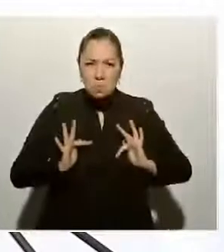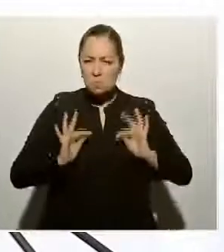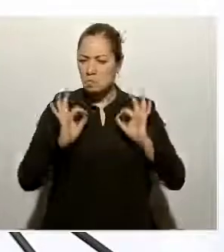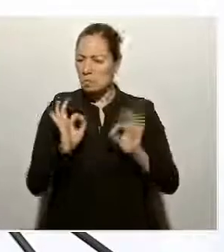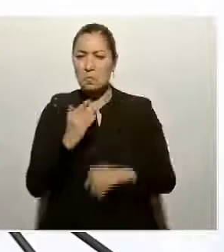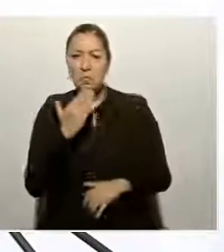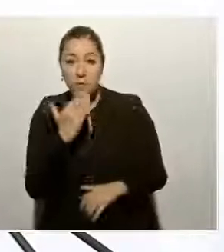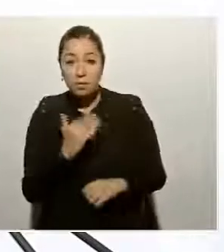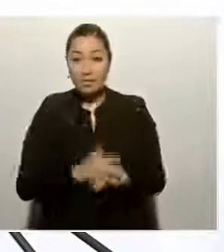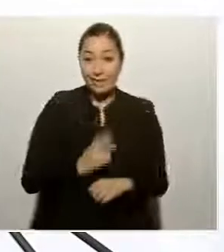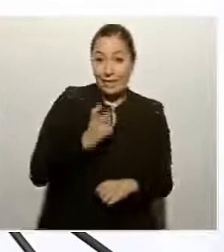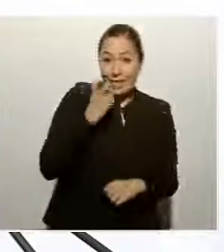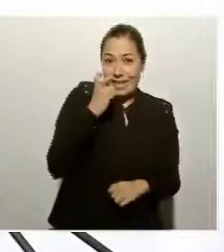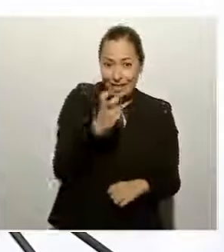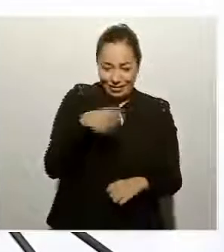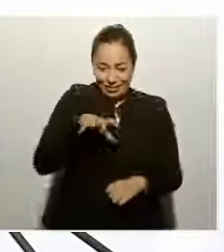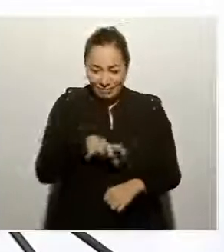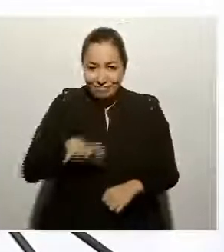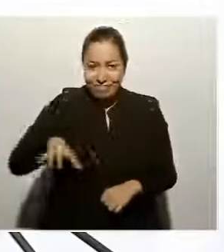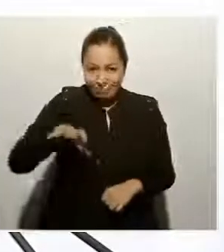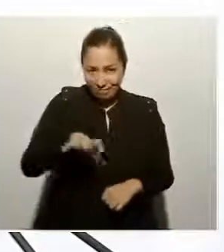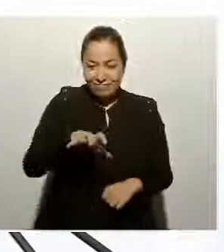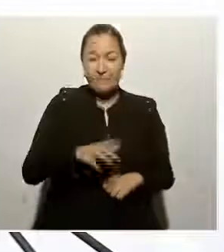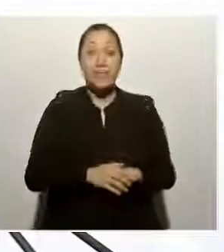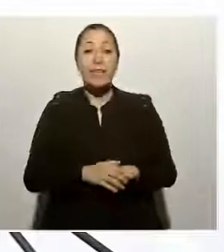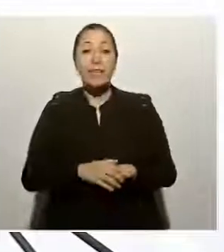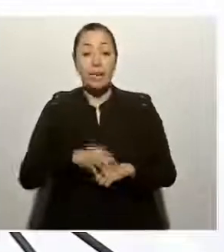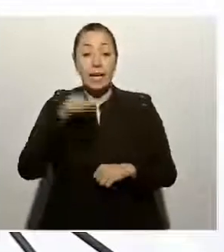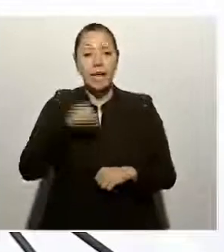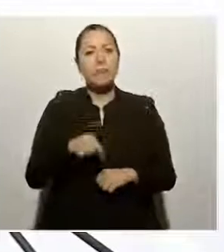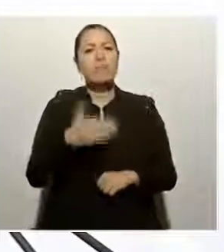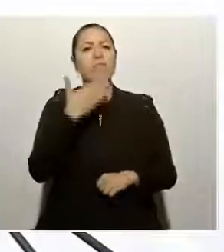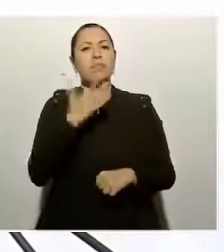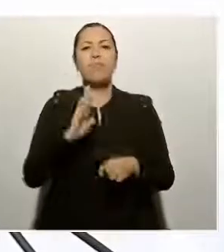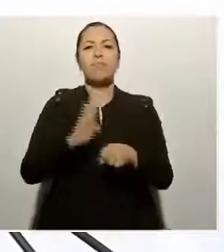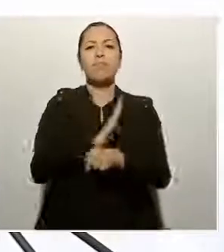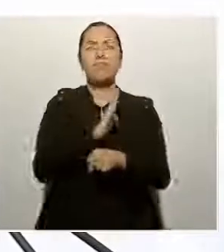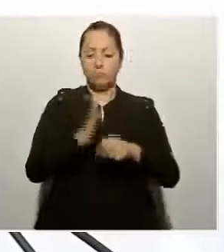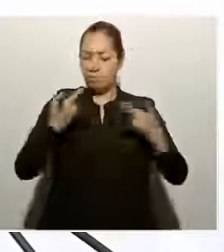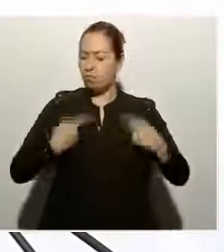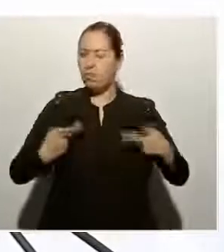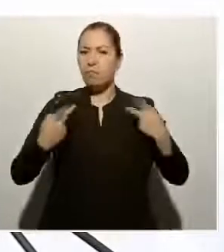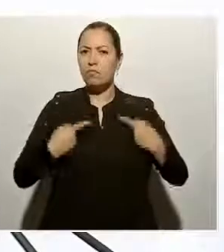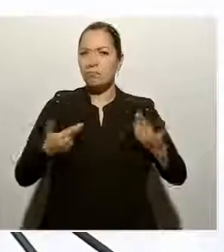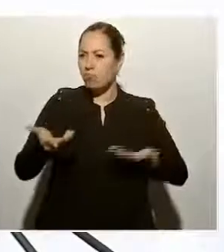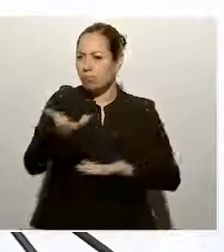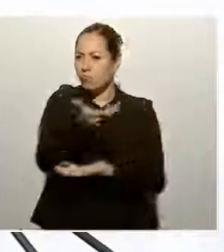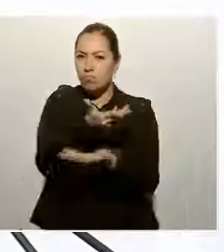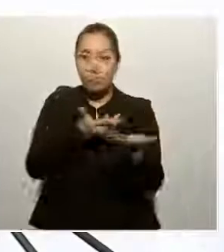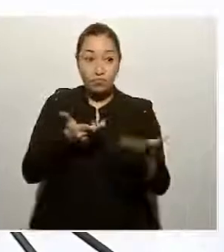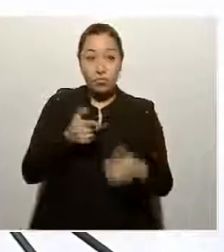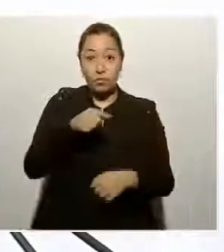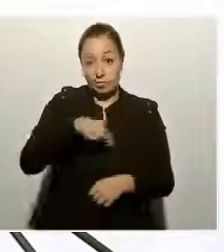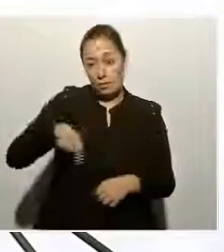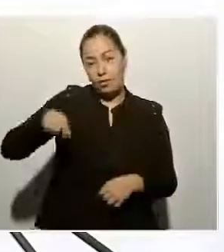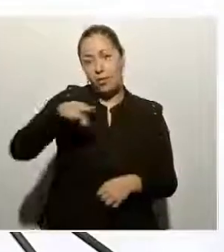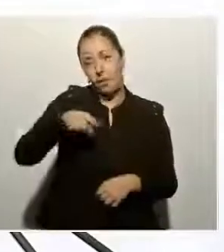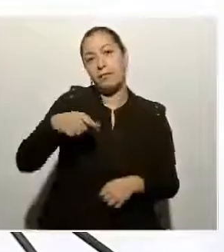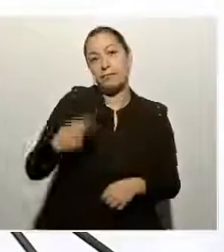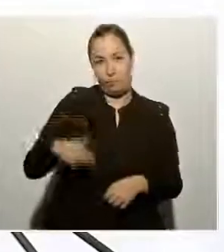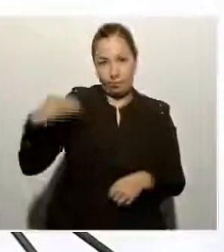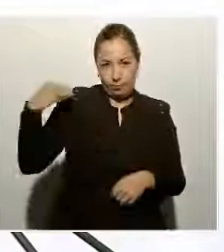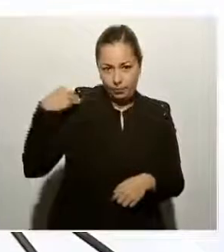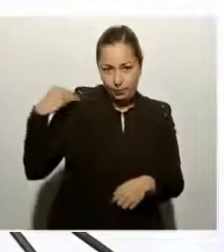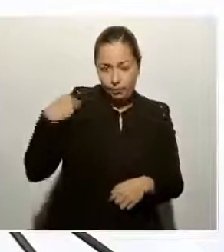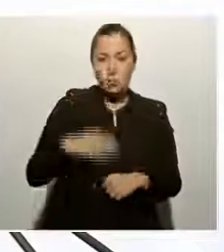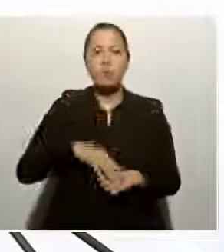estas instalaciones benefician a los habitantes de este municipio y estas mismas